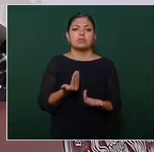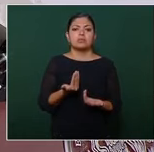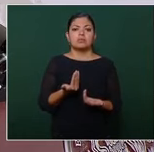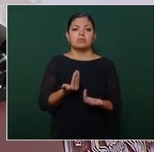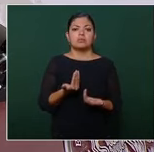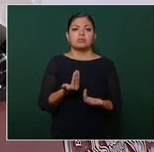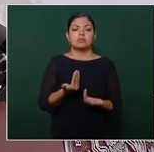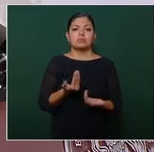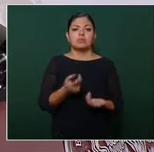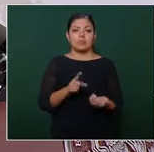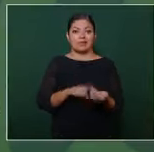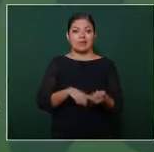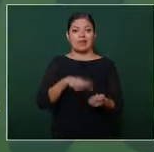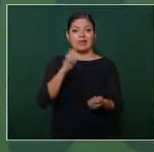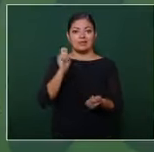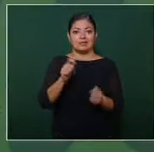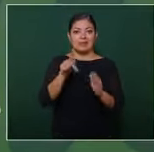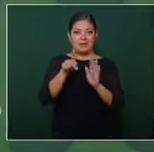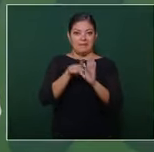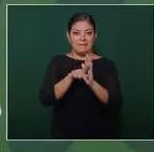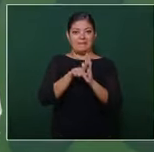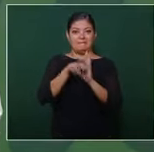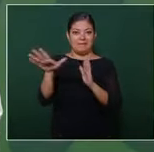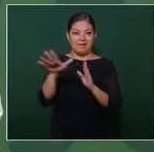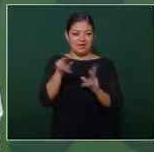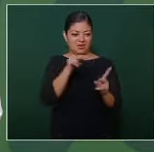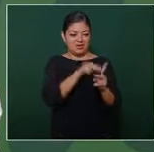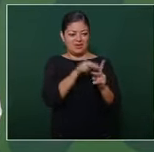crímenes de periodistas en México